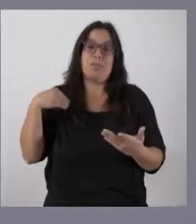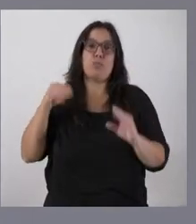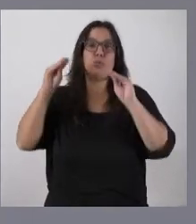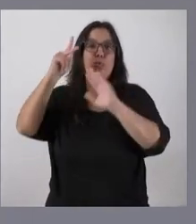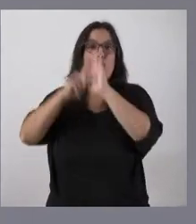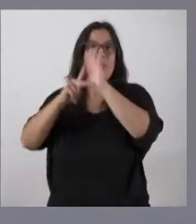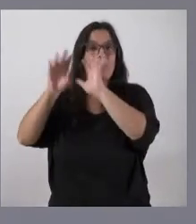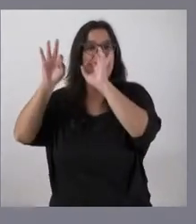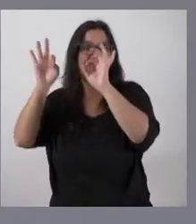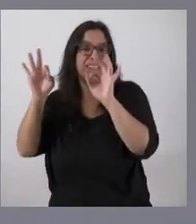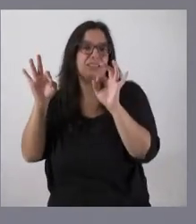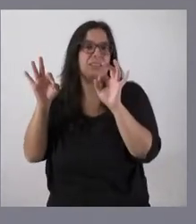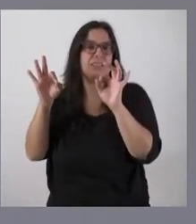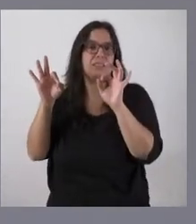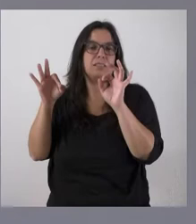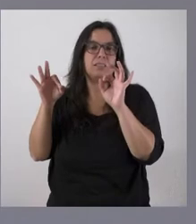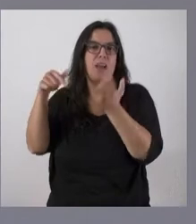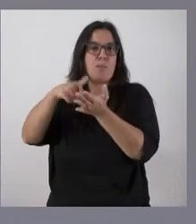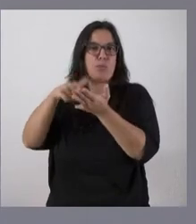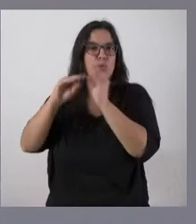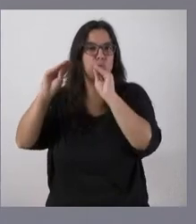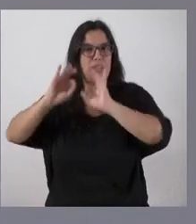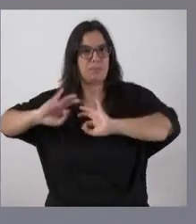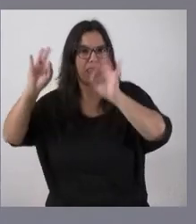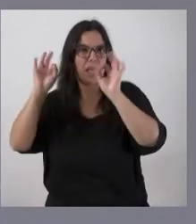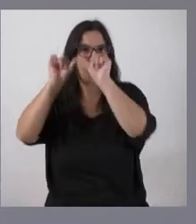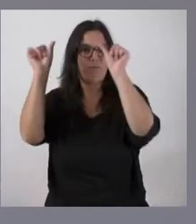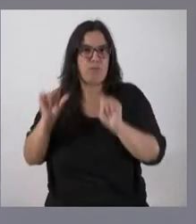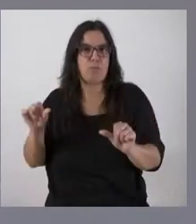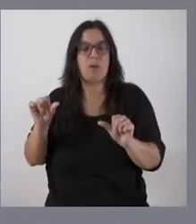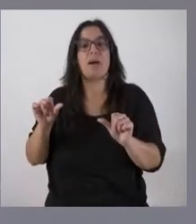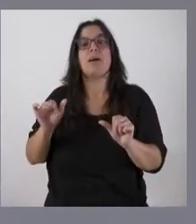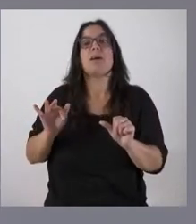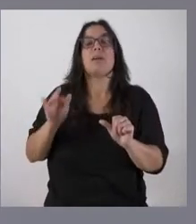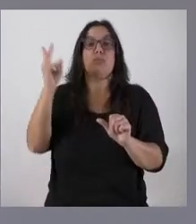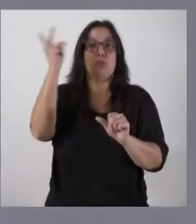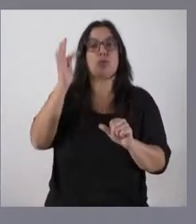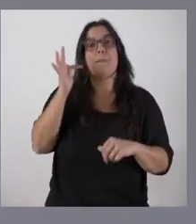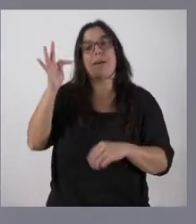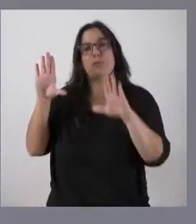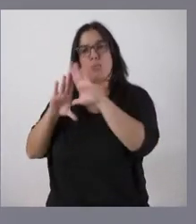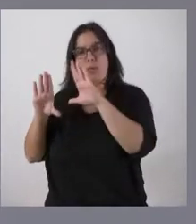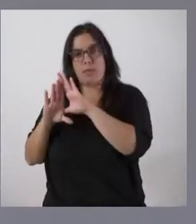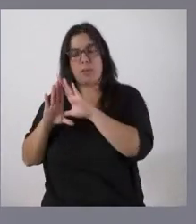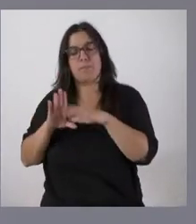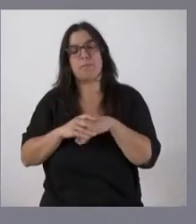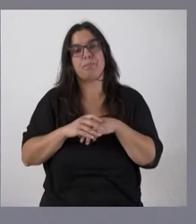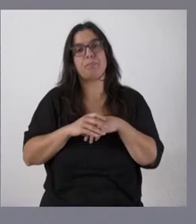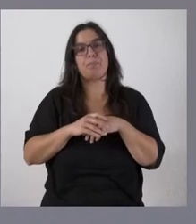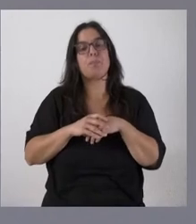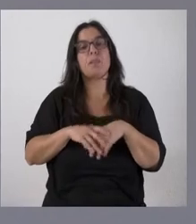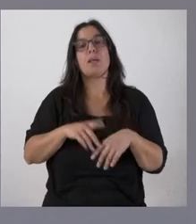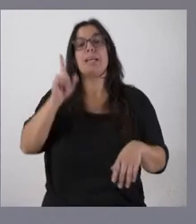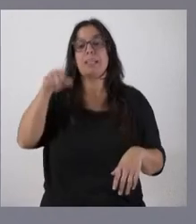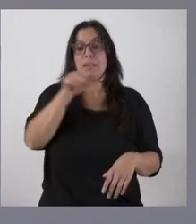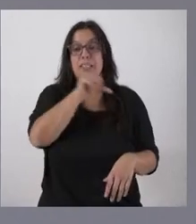específico desde el punto de vista fiscal y por la propia Comunidad de Madrid. Esto, además, es compatible con el hecho que también hemos conocido